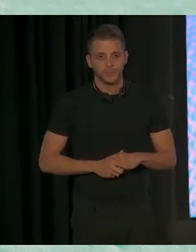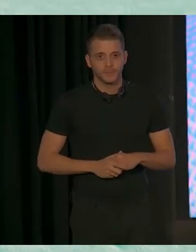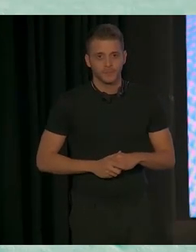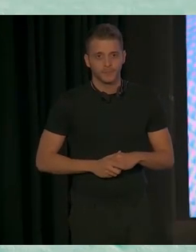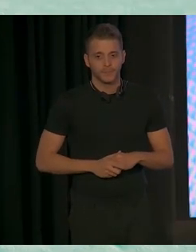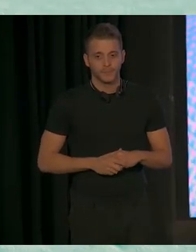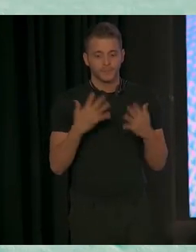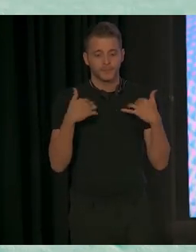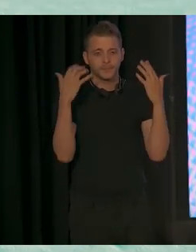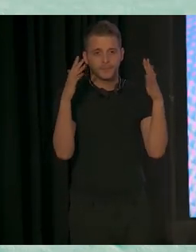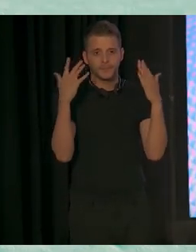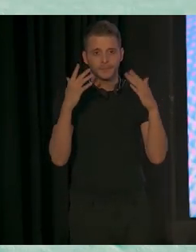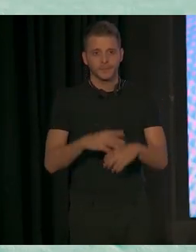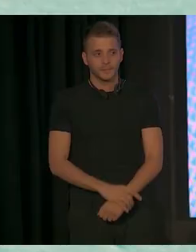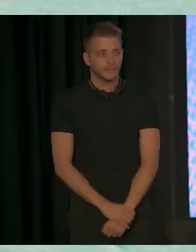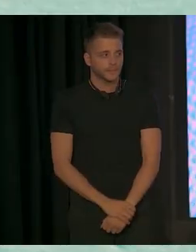Super.